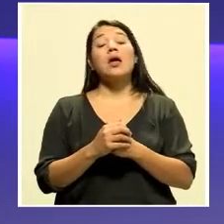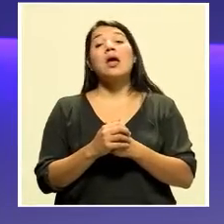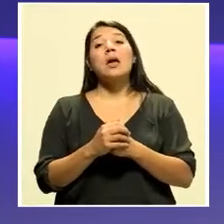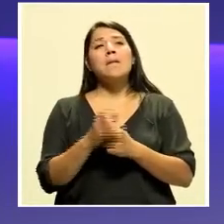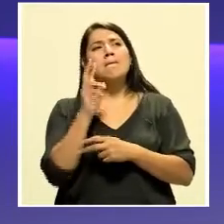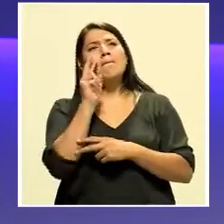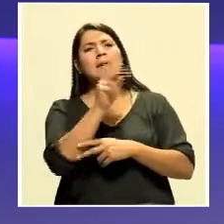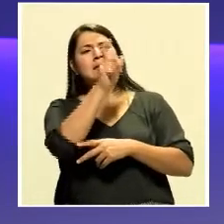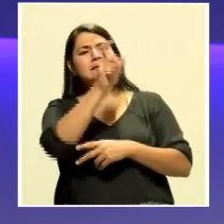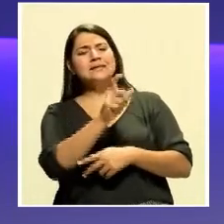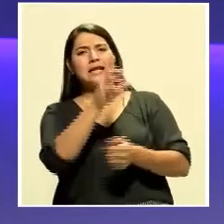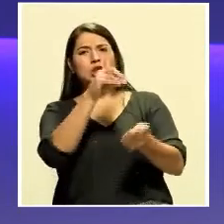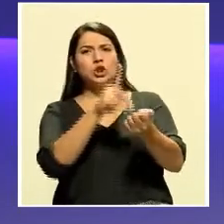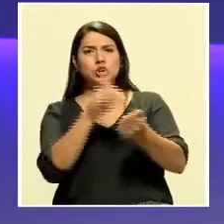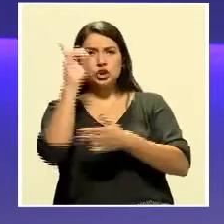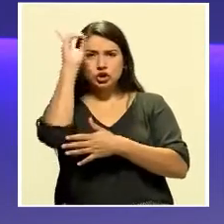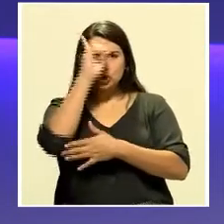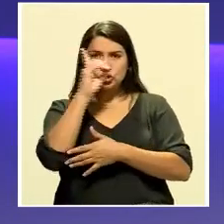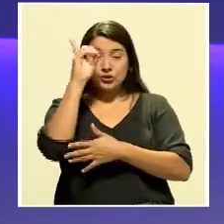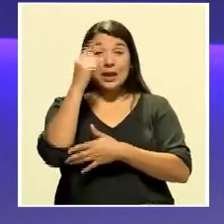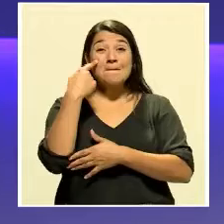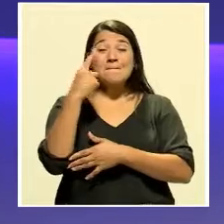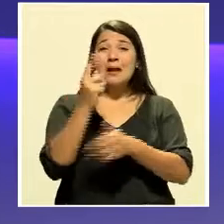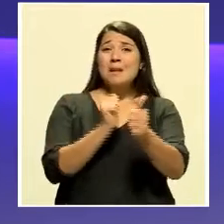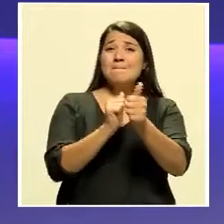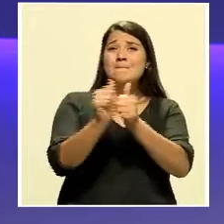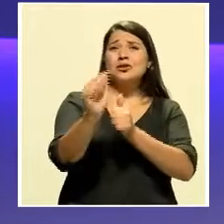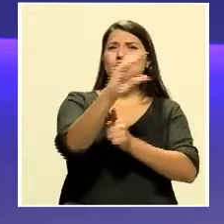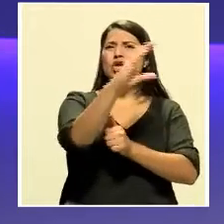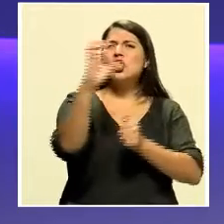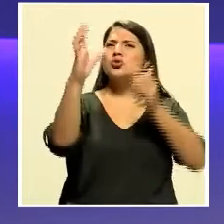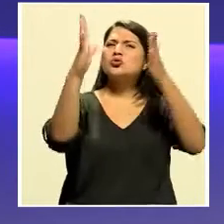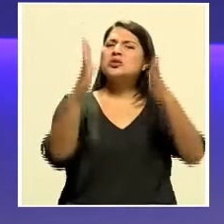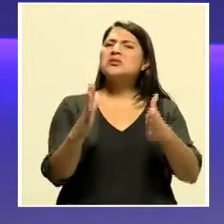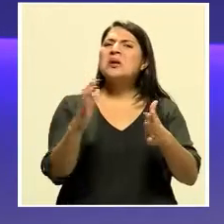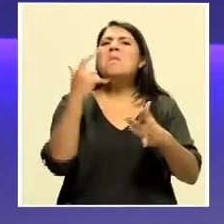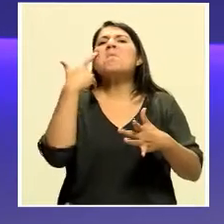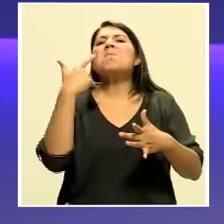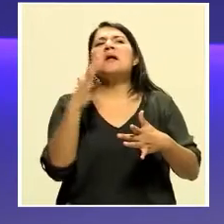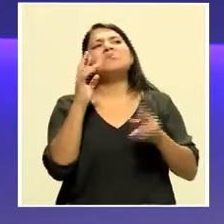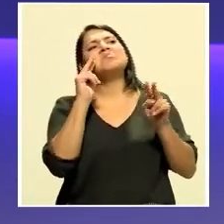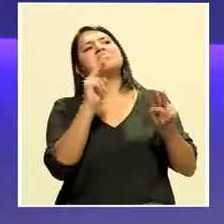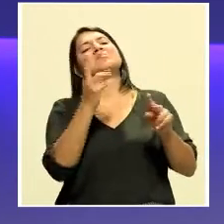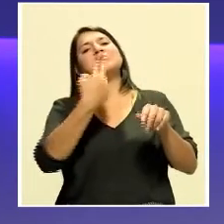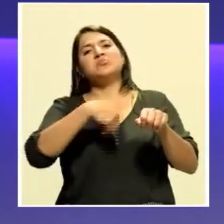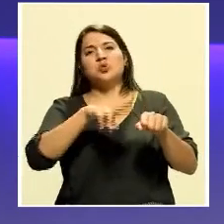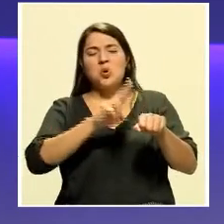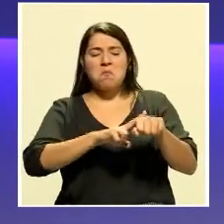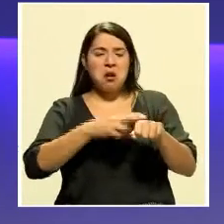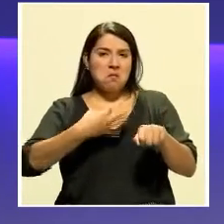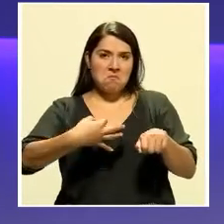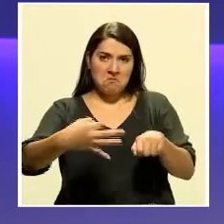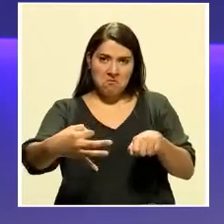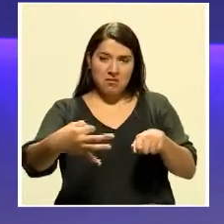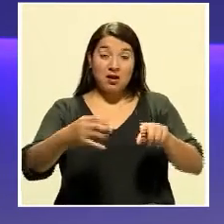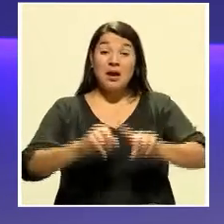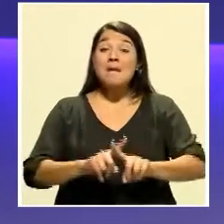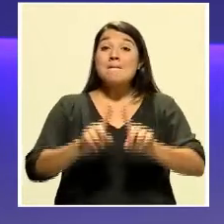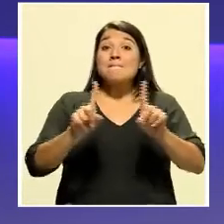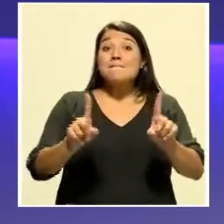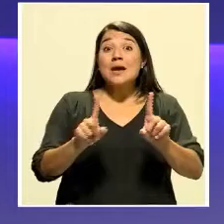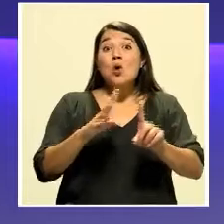es, para la mayoría de los costarricenses, algo común y cotidiano. Sin embargo,